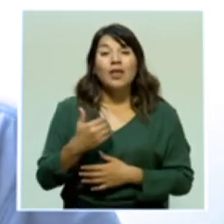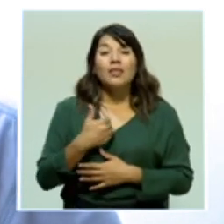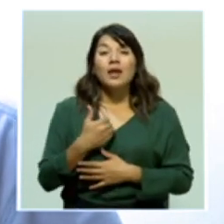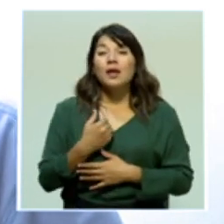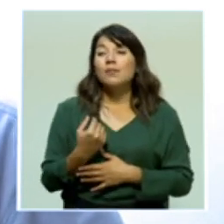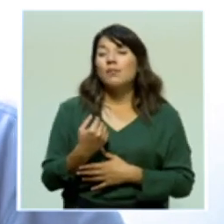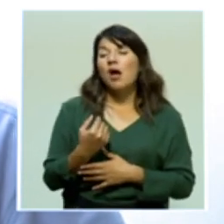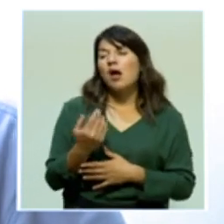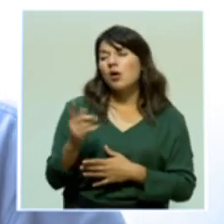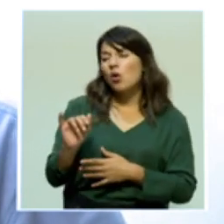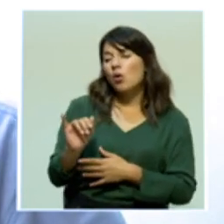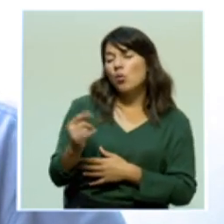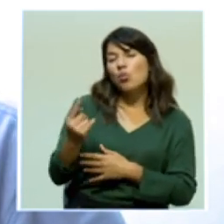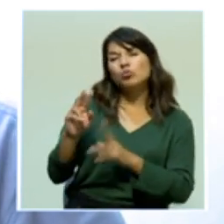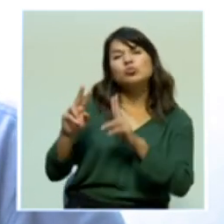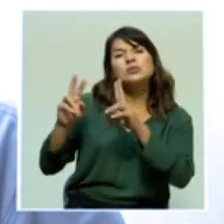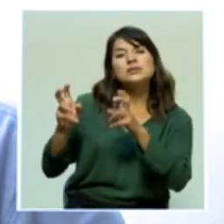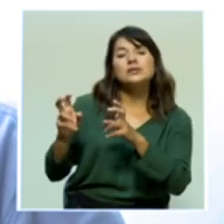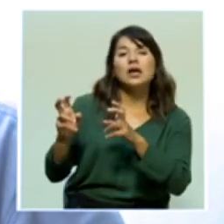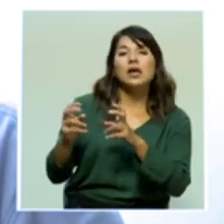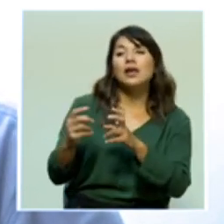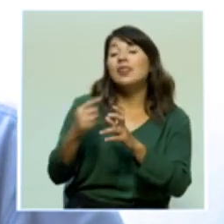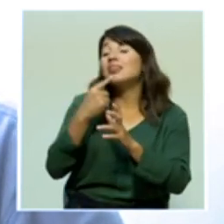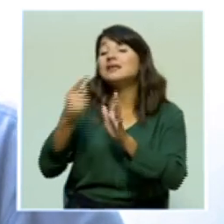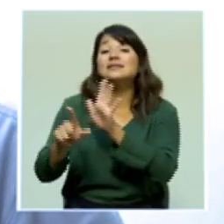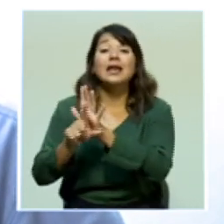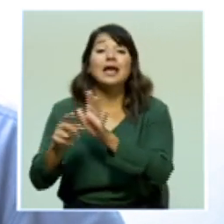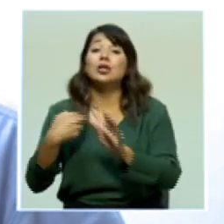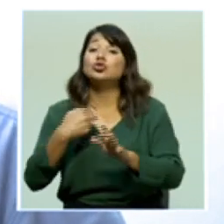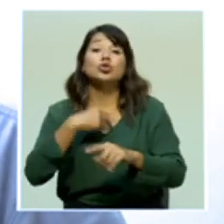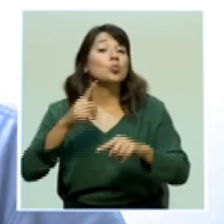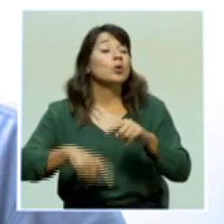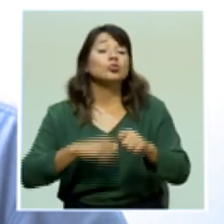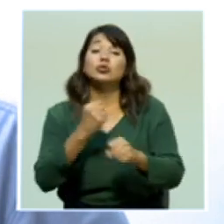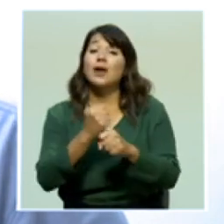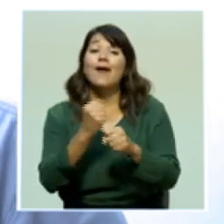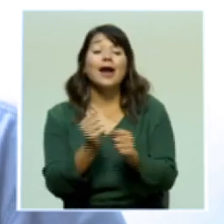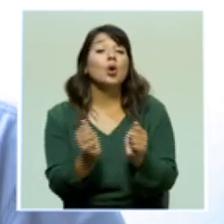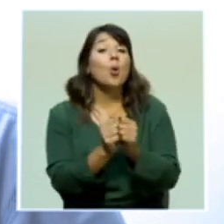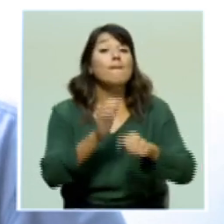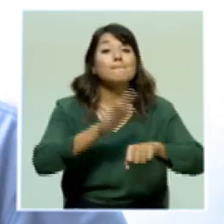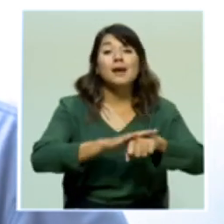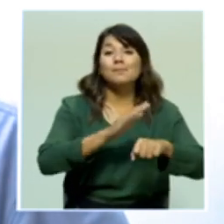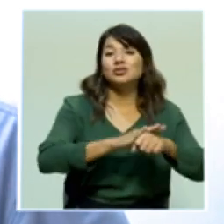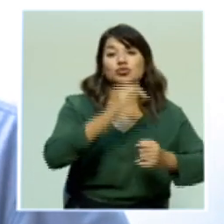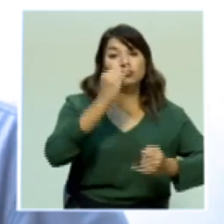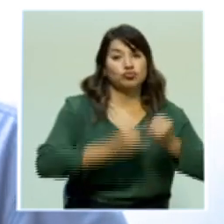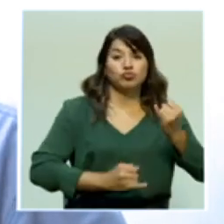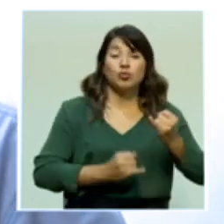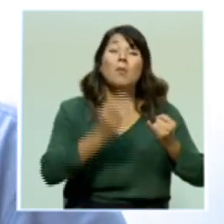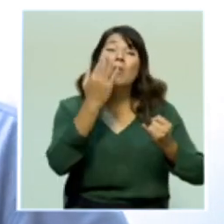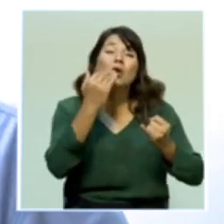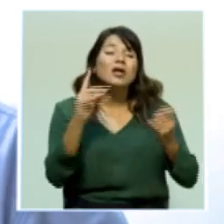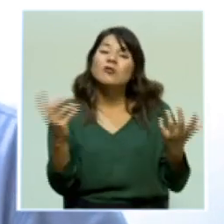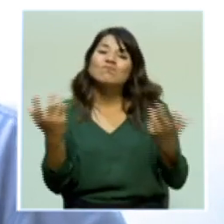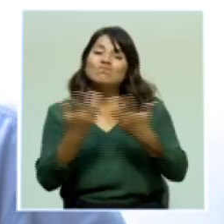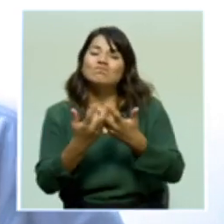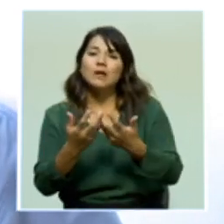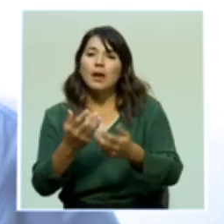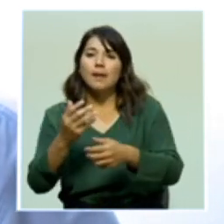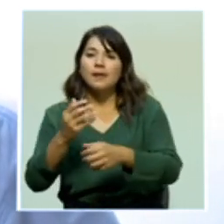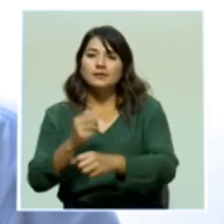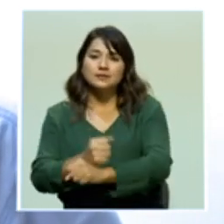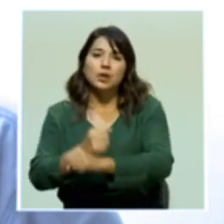tema jurídico. No podemos trabajar con los permisos vencidos por temas de pólizas, de seguros, aunque el Consejo de Transporte